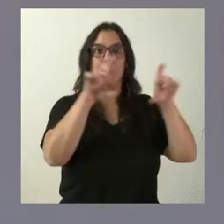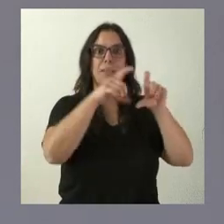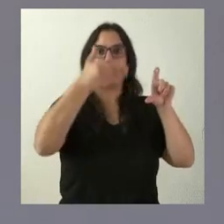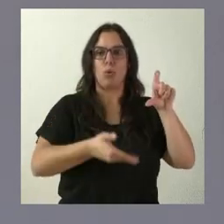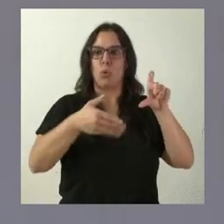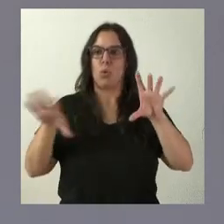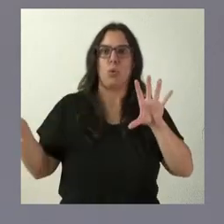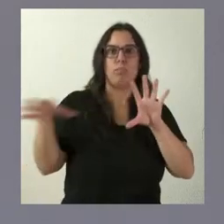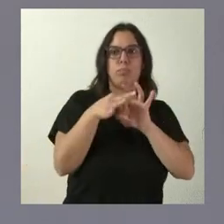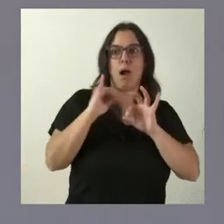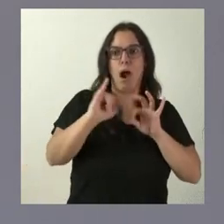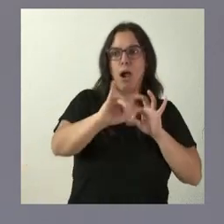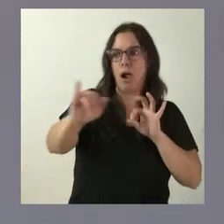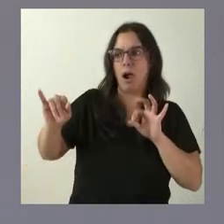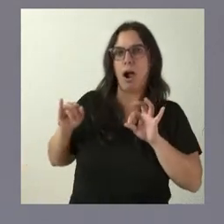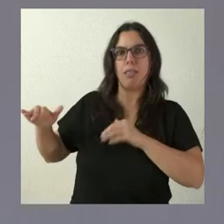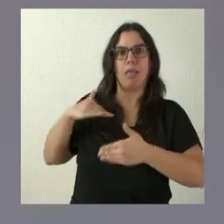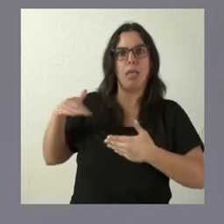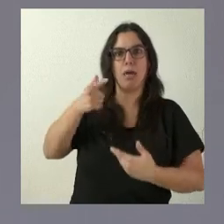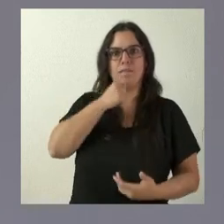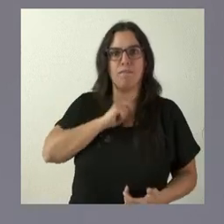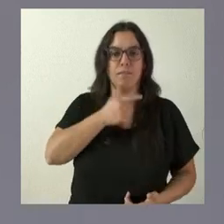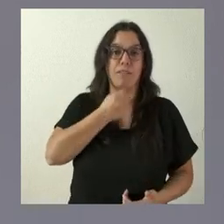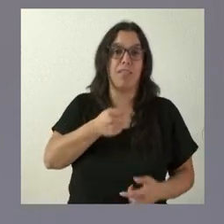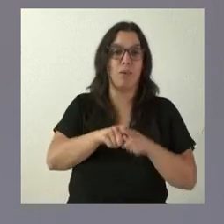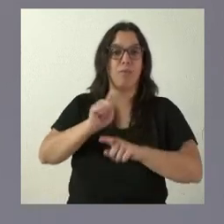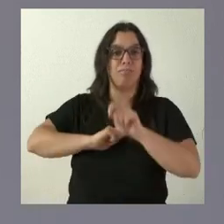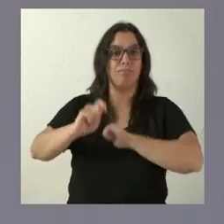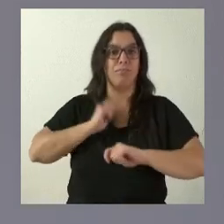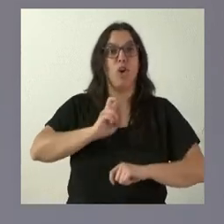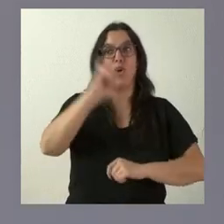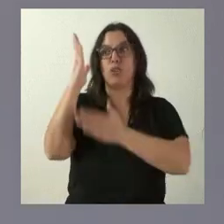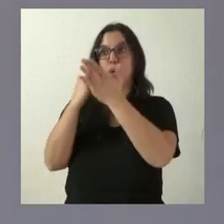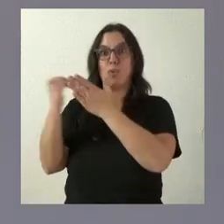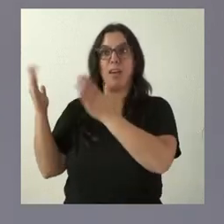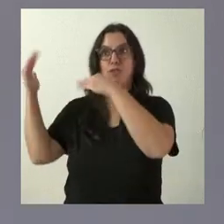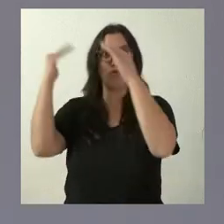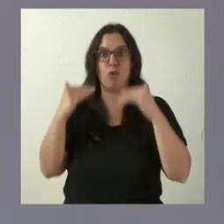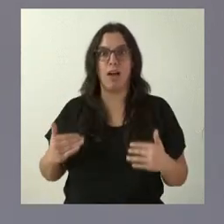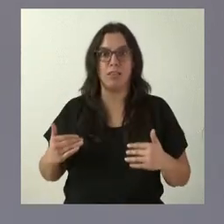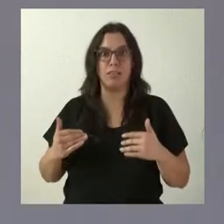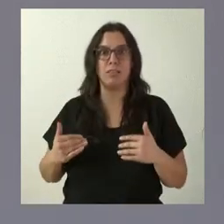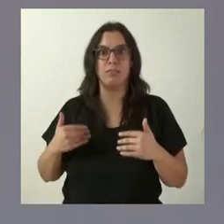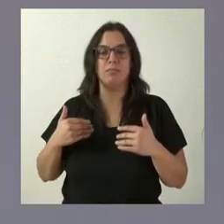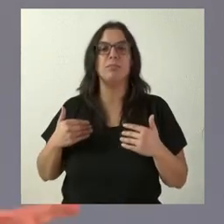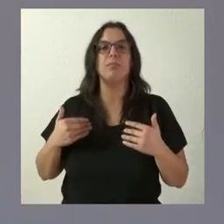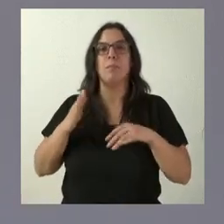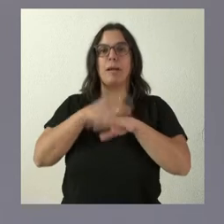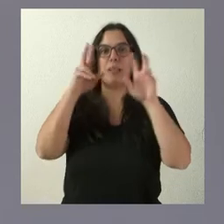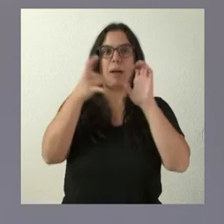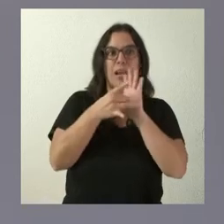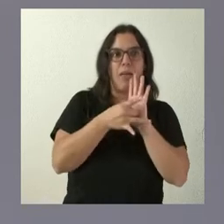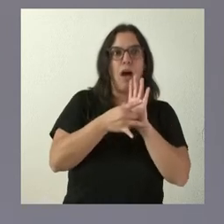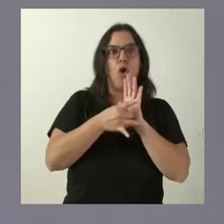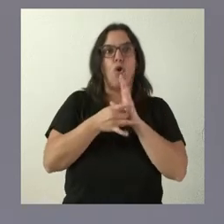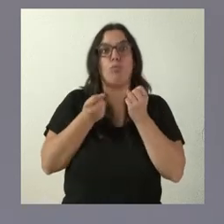y consolida futuro en Castilla y León es porque tenemos una red de proveedores que ninguna otra comunidad autónoma tiene en España en términos de calidad y en términos de dimensión.